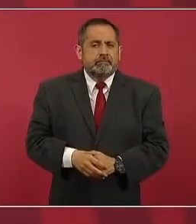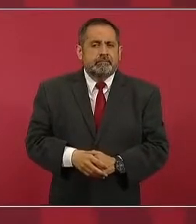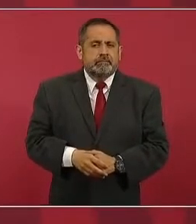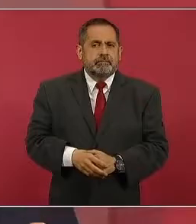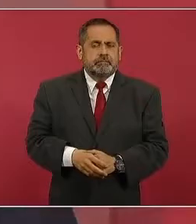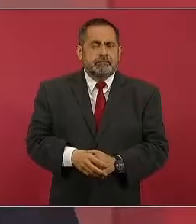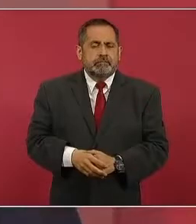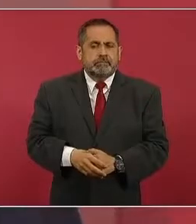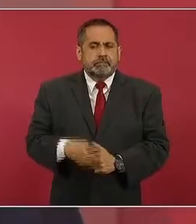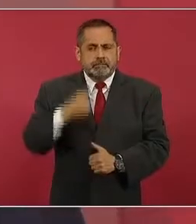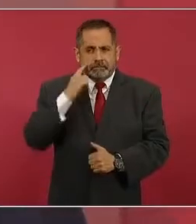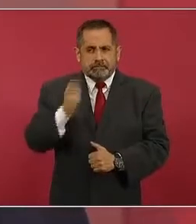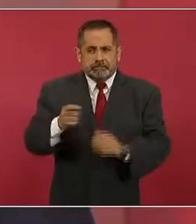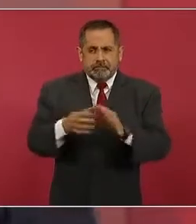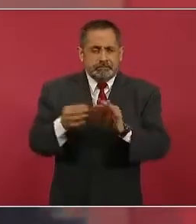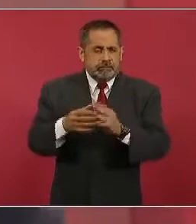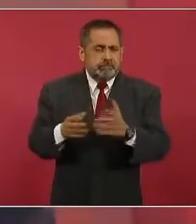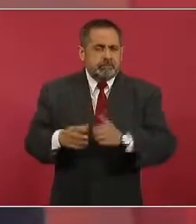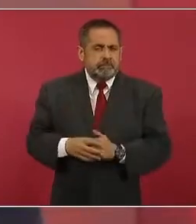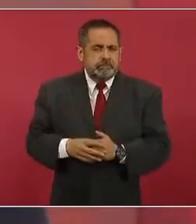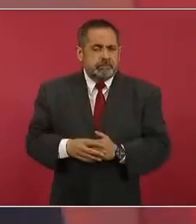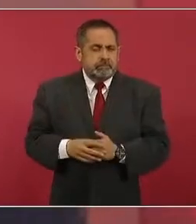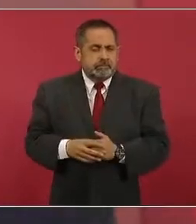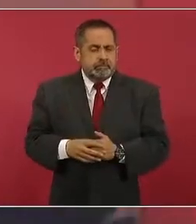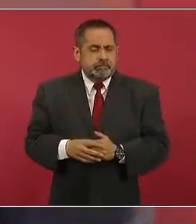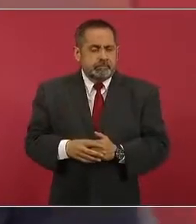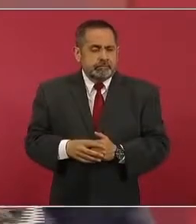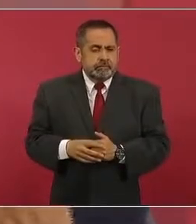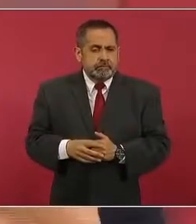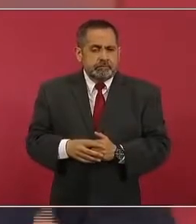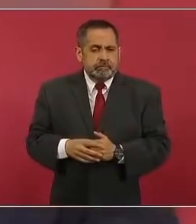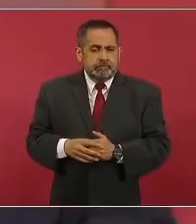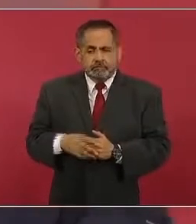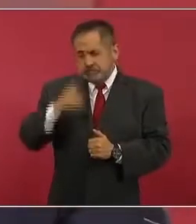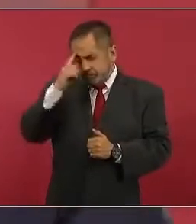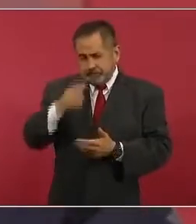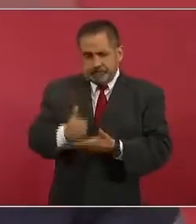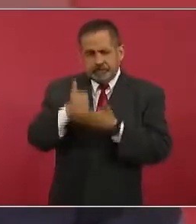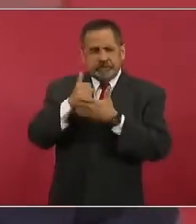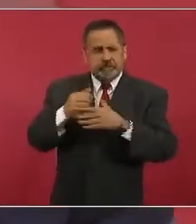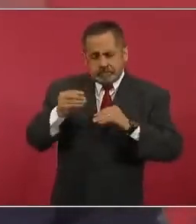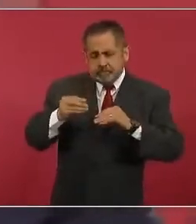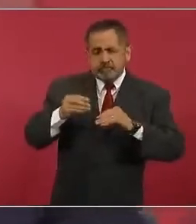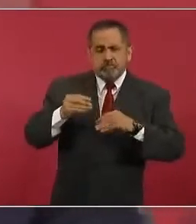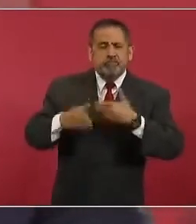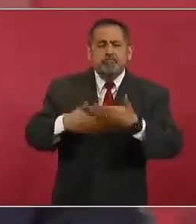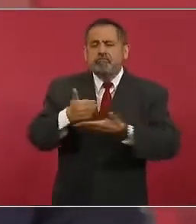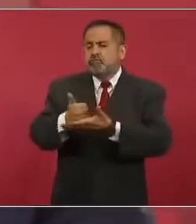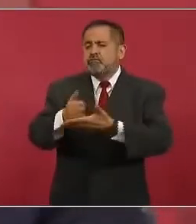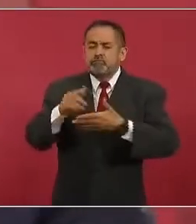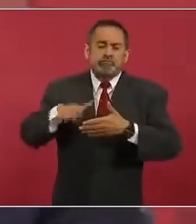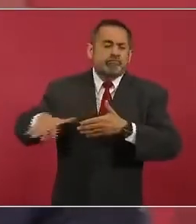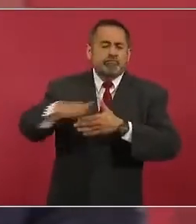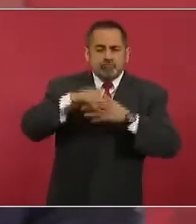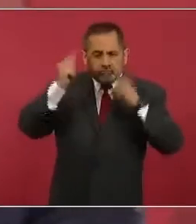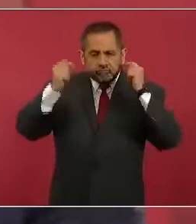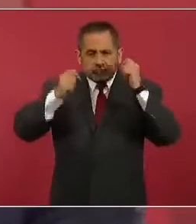este qué va a significar eso bueno nos va a ayudar mucho al turismo